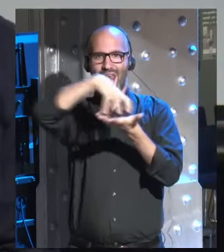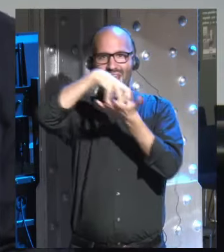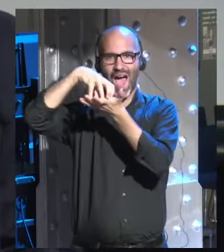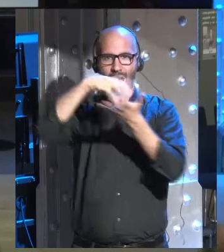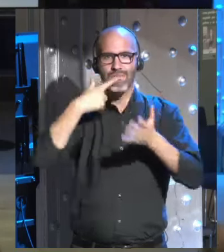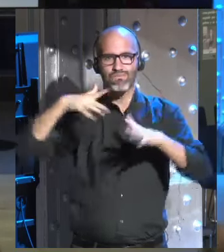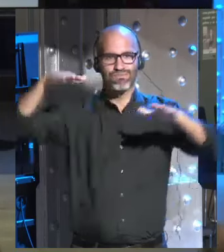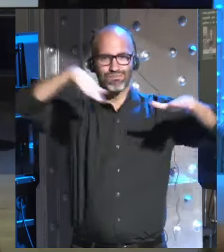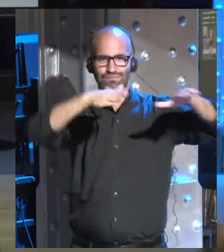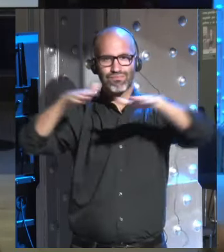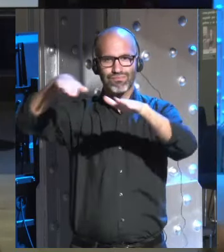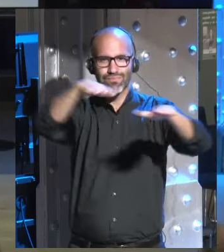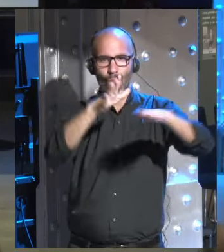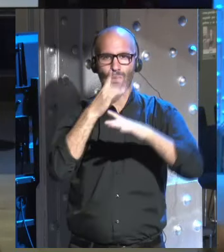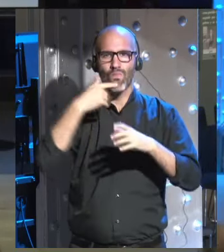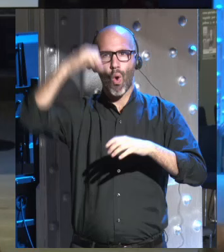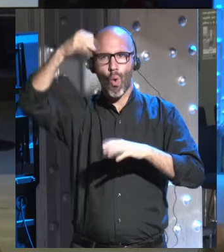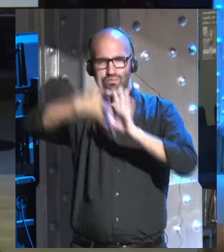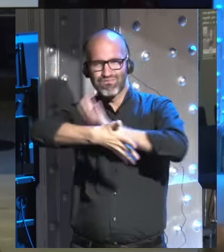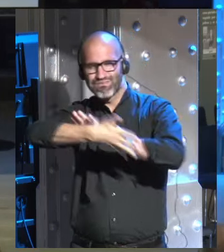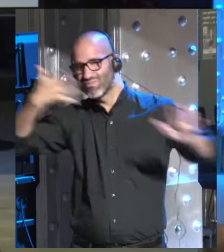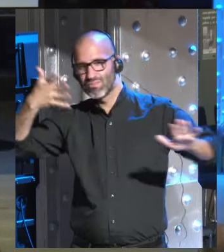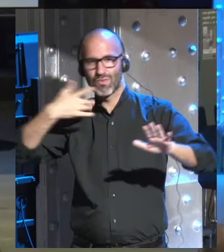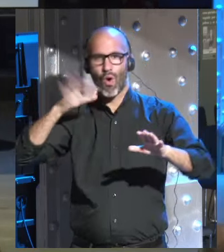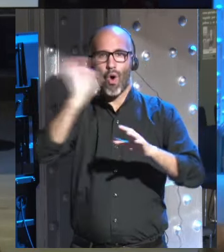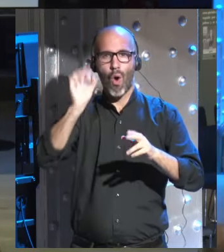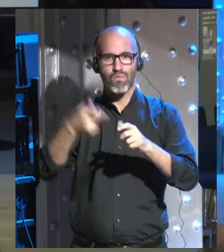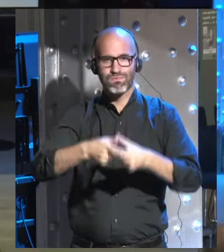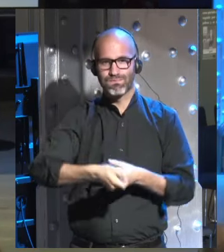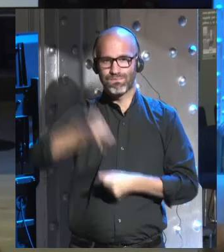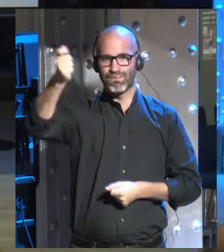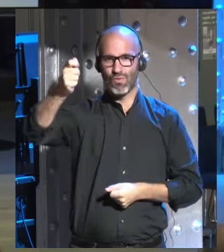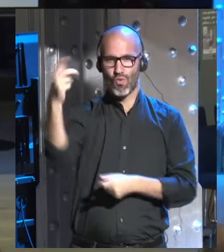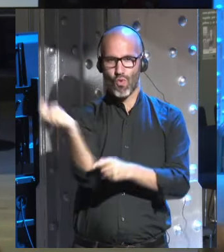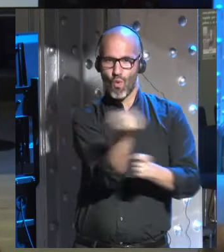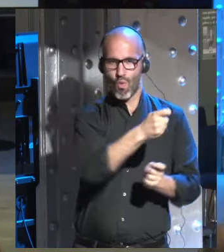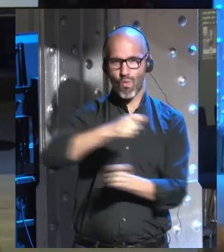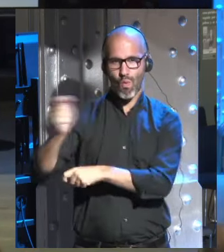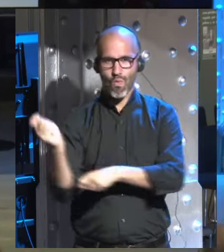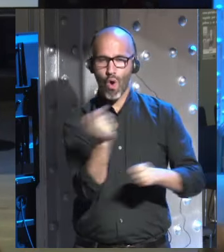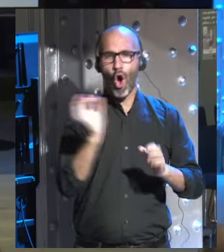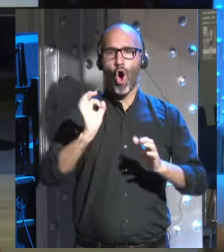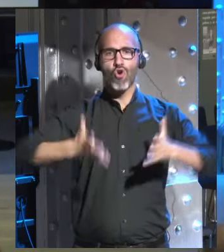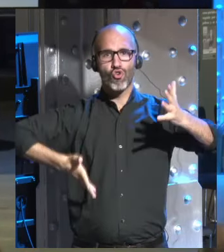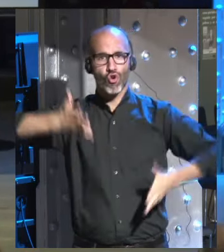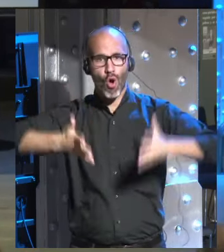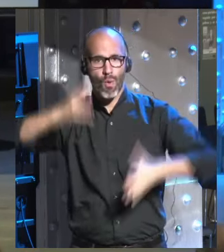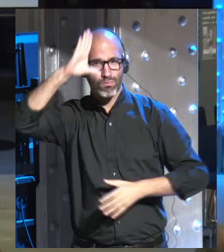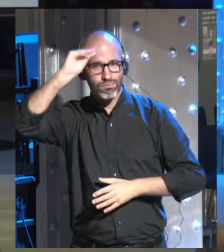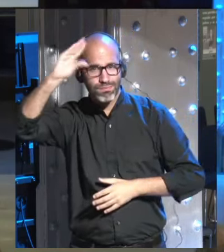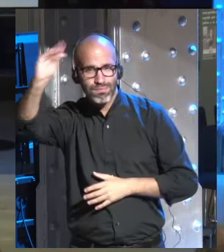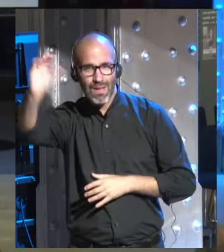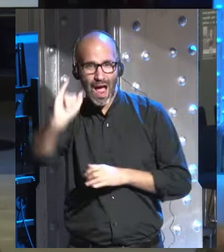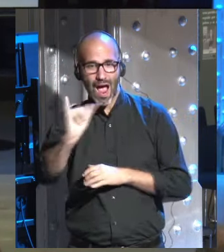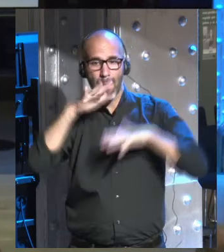que pueden viajar a la velocidad de la luz, o pistolas láser, o todo tipo de robots inteligentes. Pero si nos fijamos en los